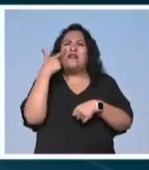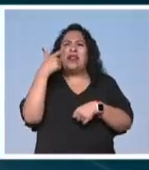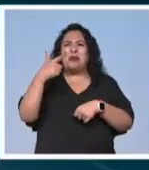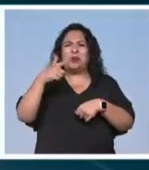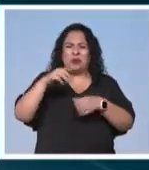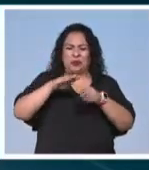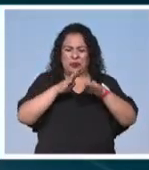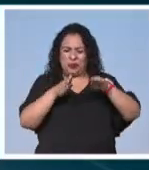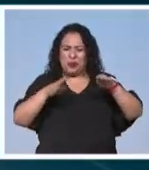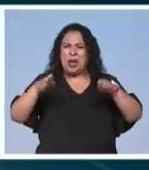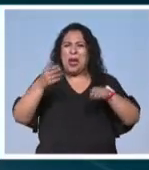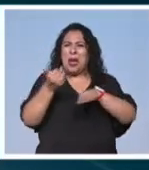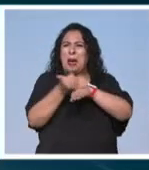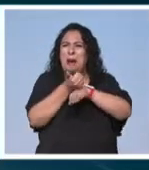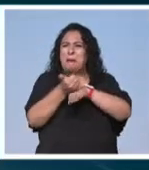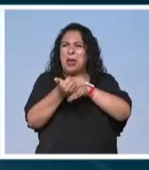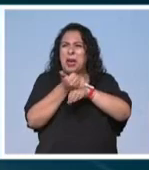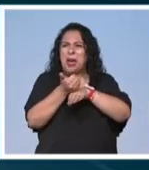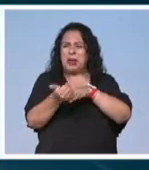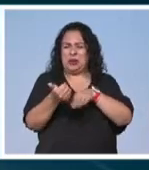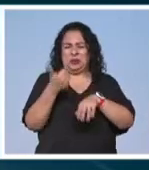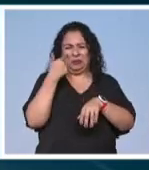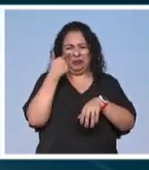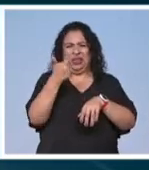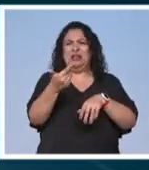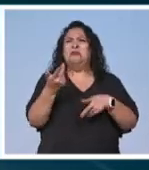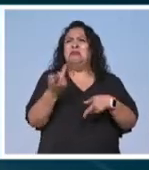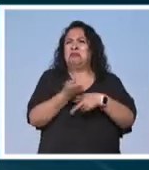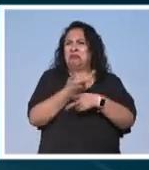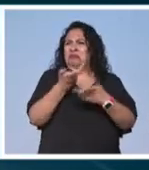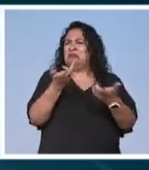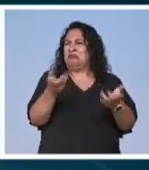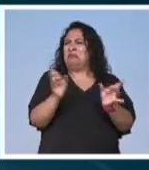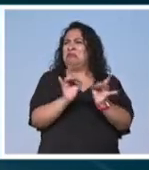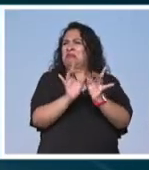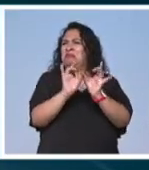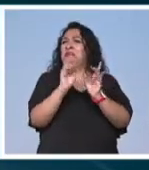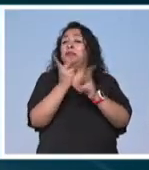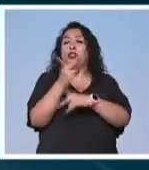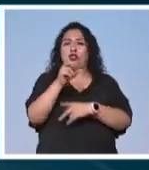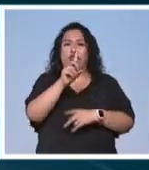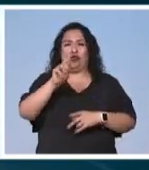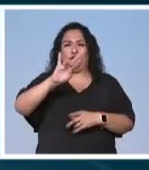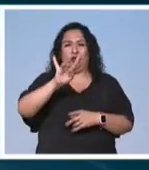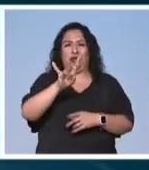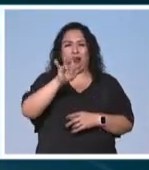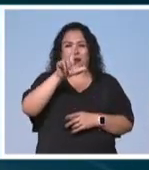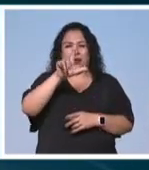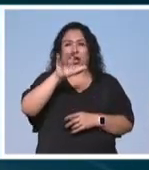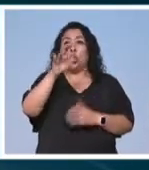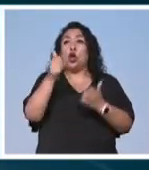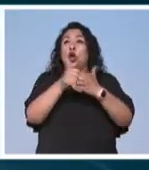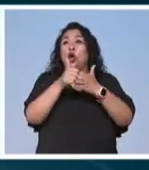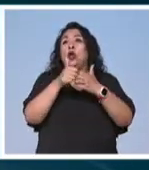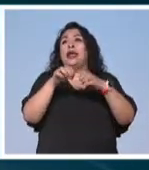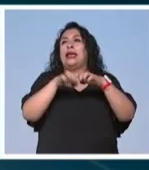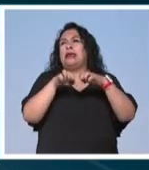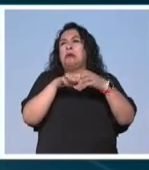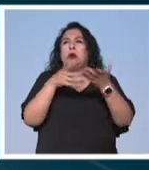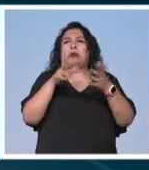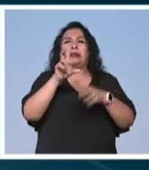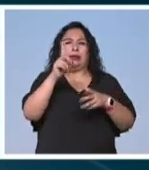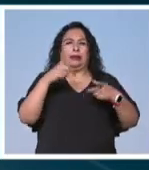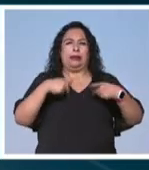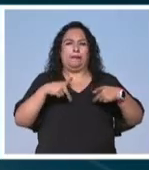amarillentas en la superficie de las lagunas Para saber qué es lo que generaba estos fenómenos el doctor Javier Alcocer Durán junto con un equipo de aproximadamente